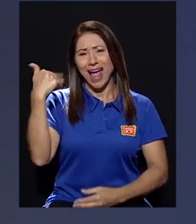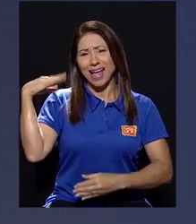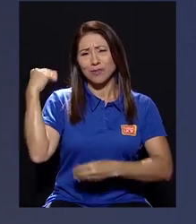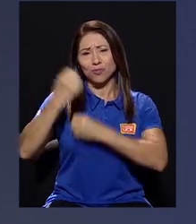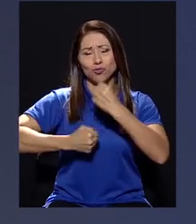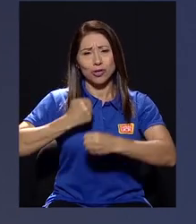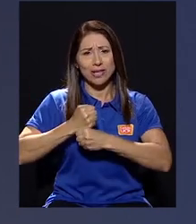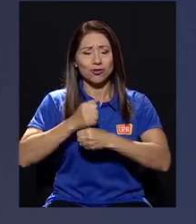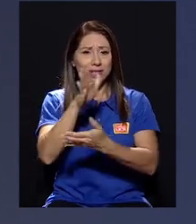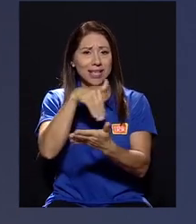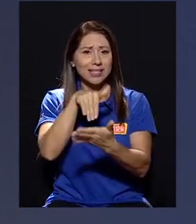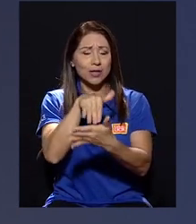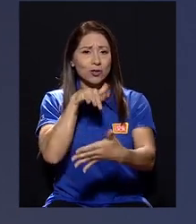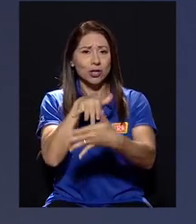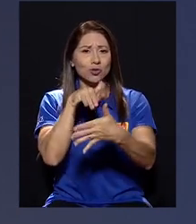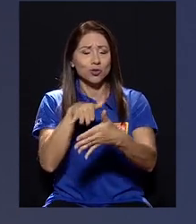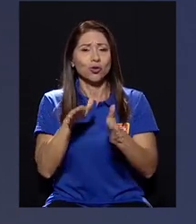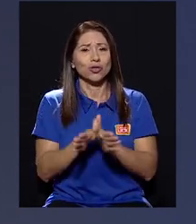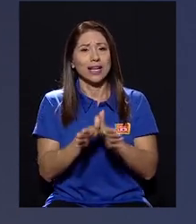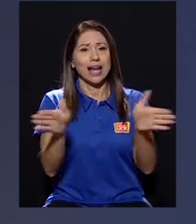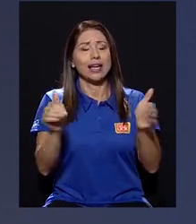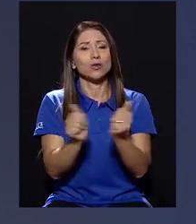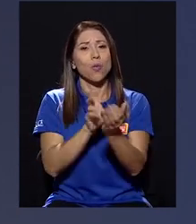Generales con su proyecto Humanizados.